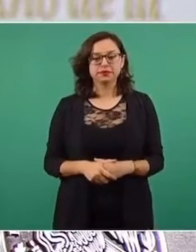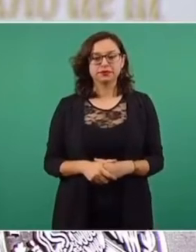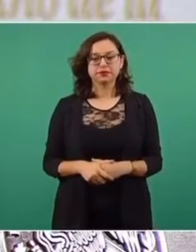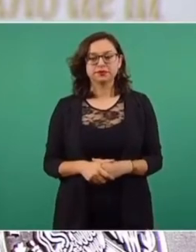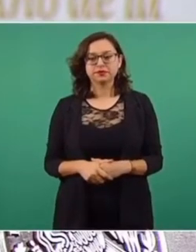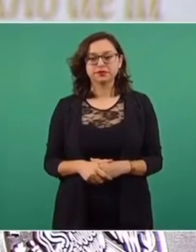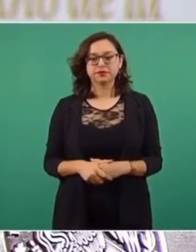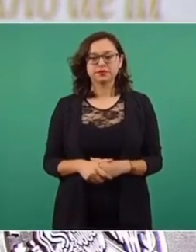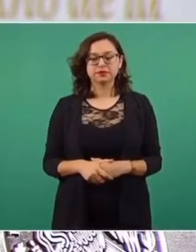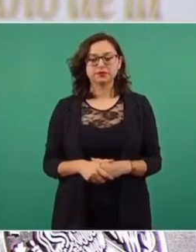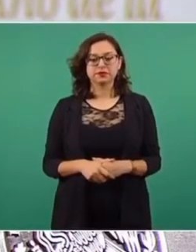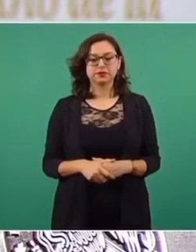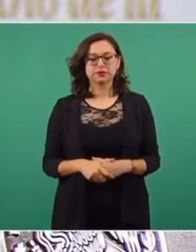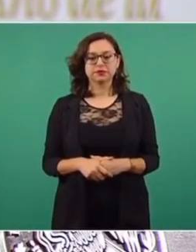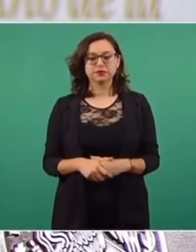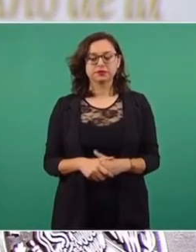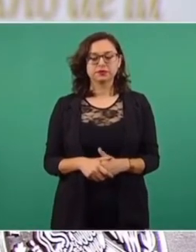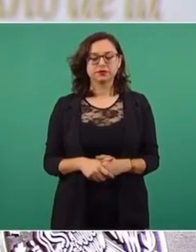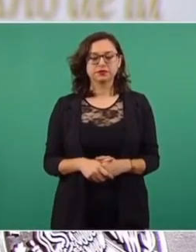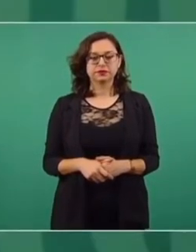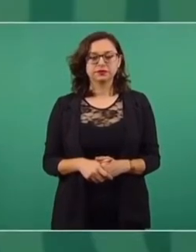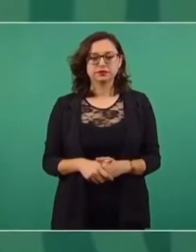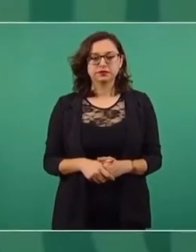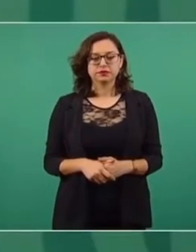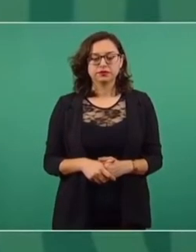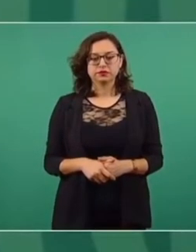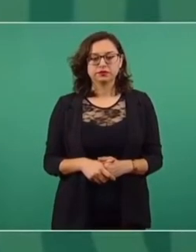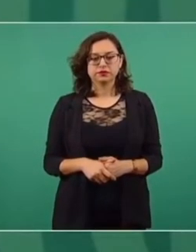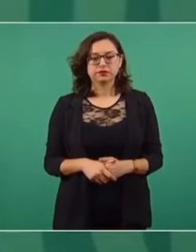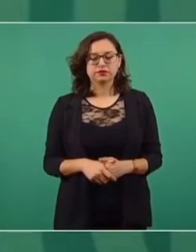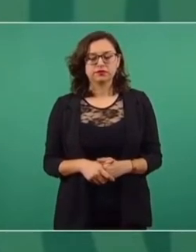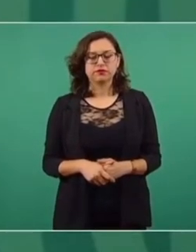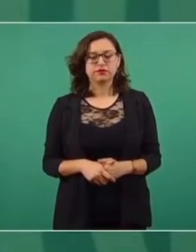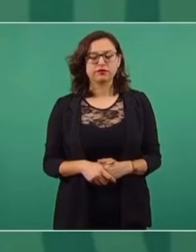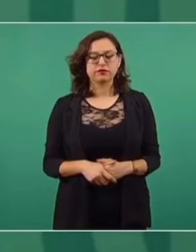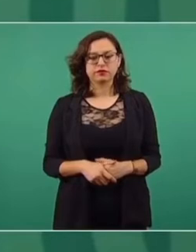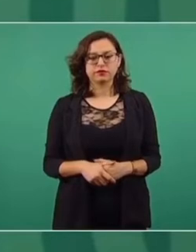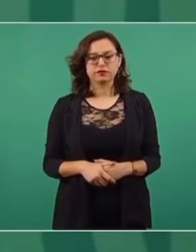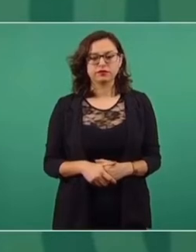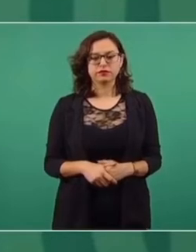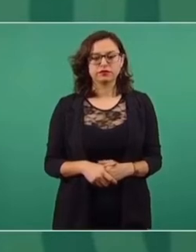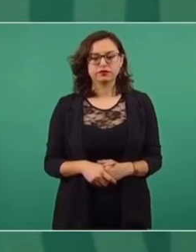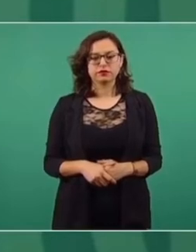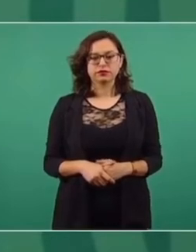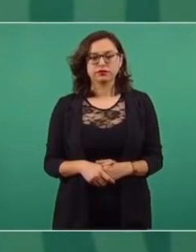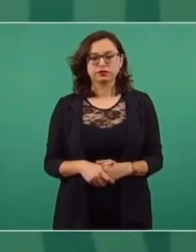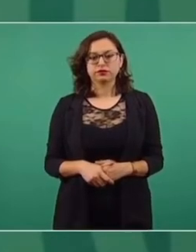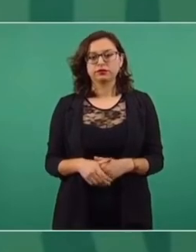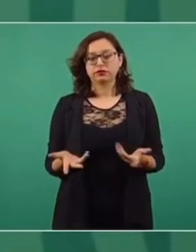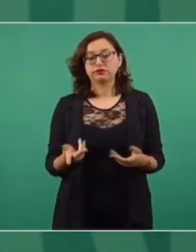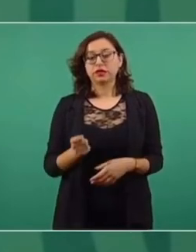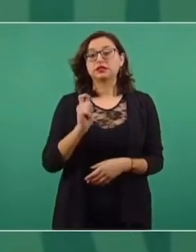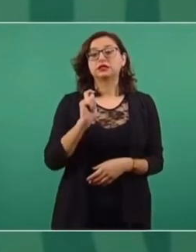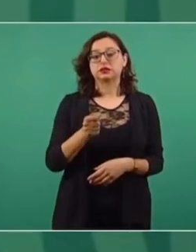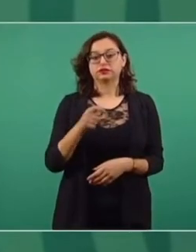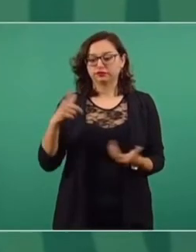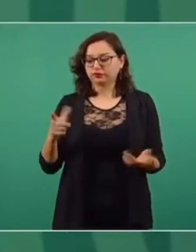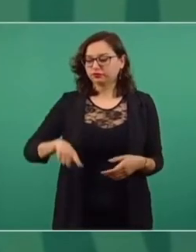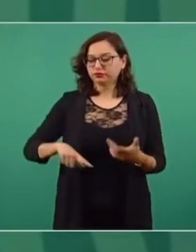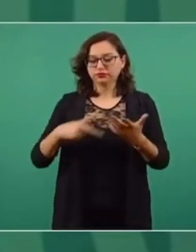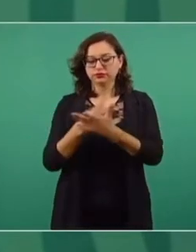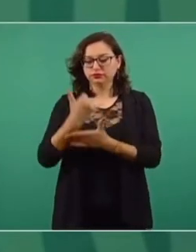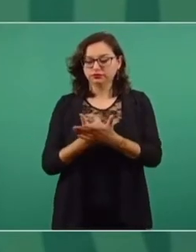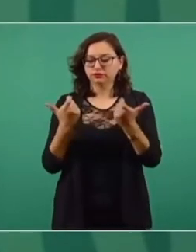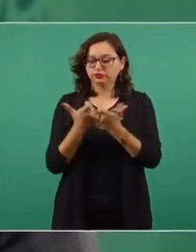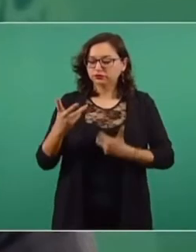Y también es importante que se va a consolidar la misma política económica que hemos venido aplicando,